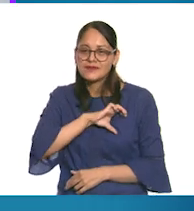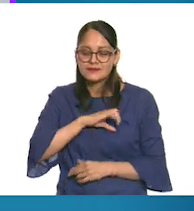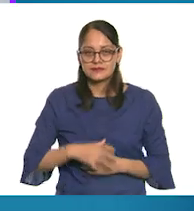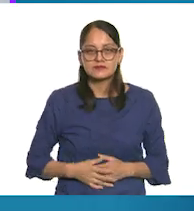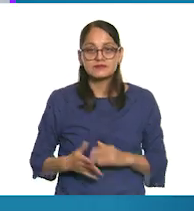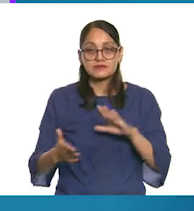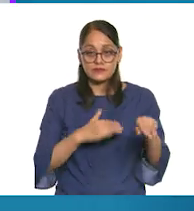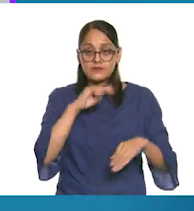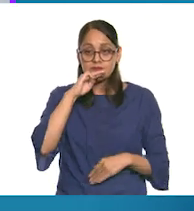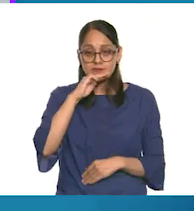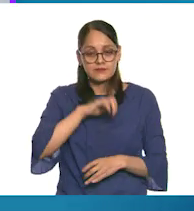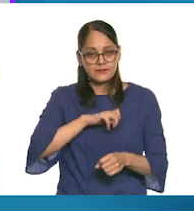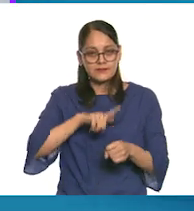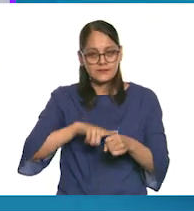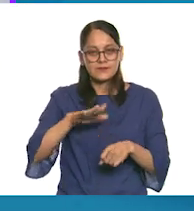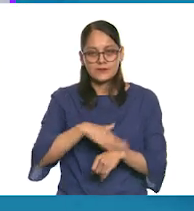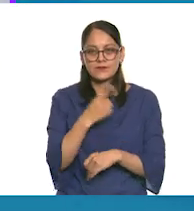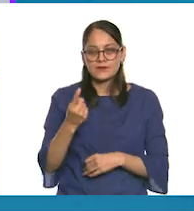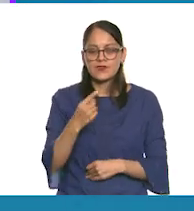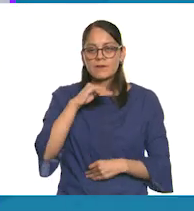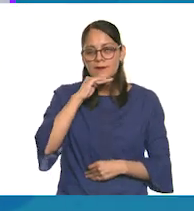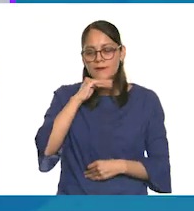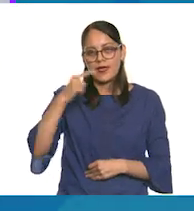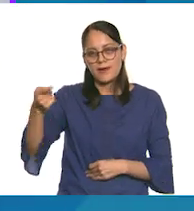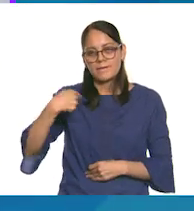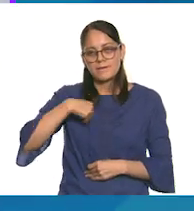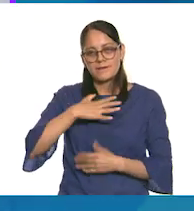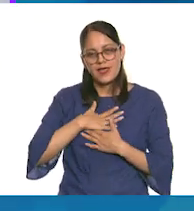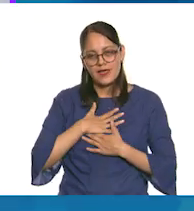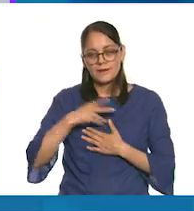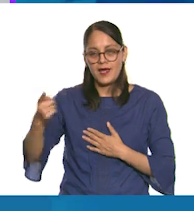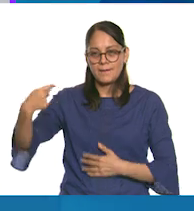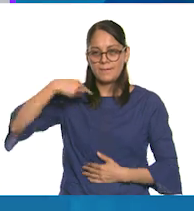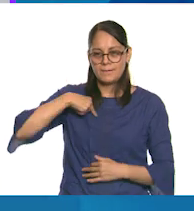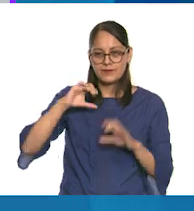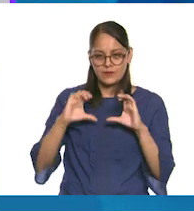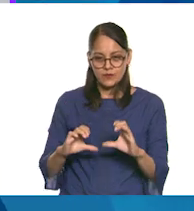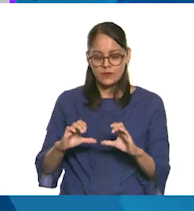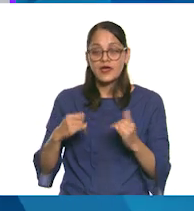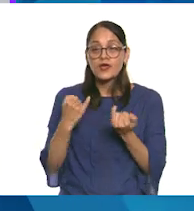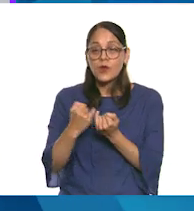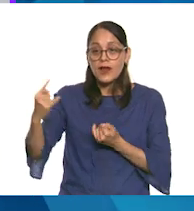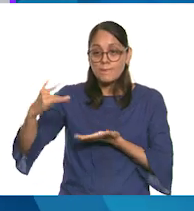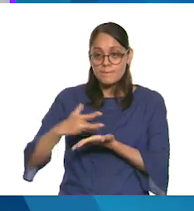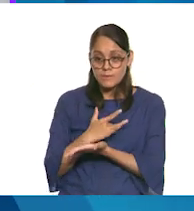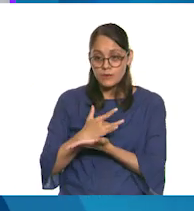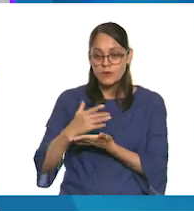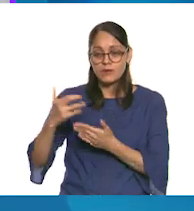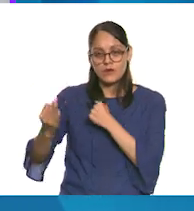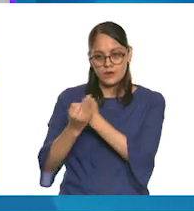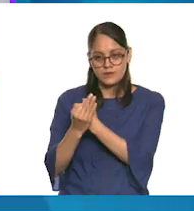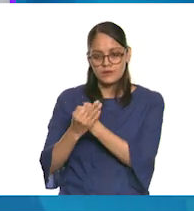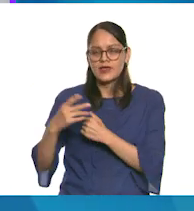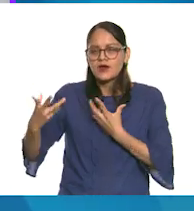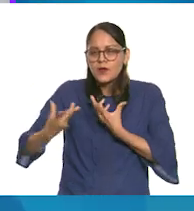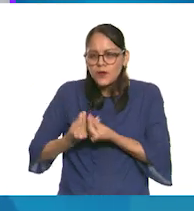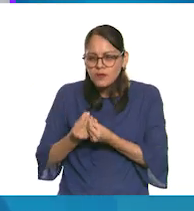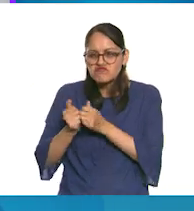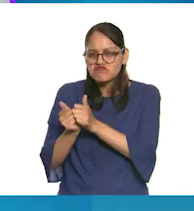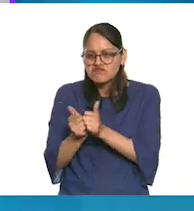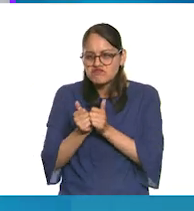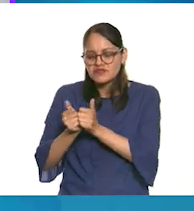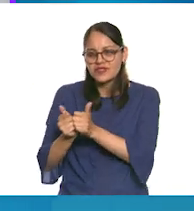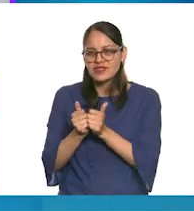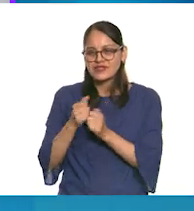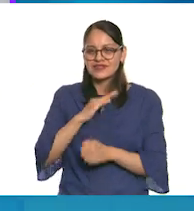Mi mamá es especial para mí porque me ama, me cuida, me apoya y me protege. Pasa el tiempo conmigo y me hace